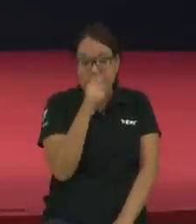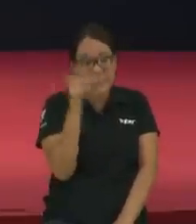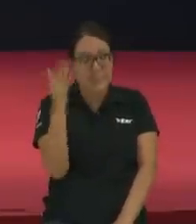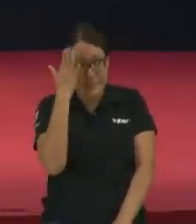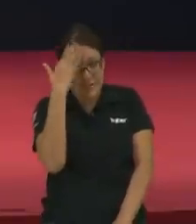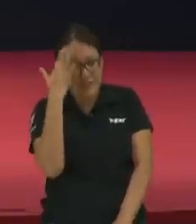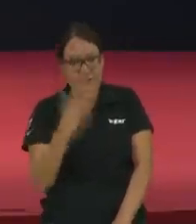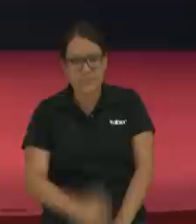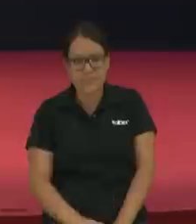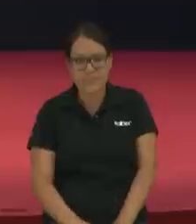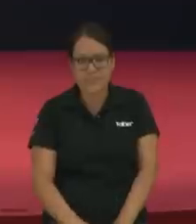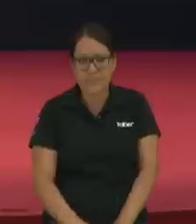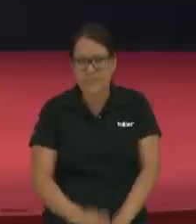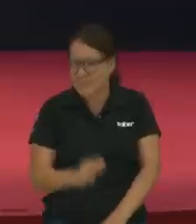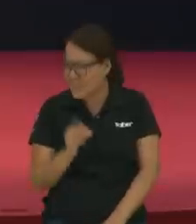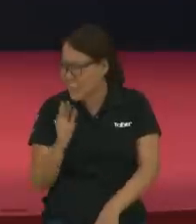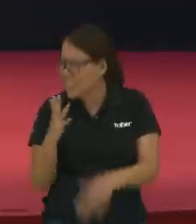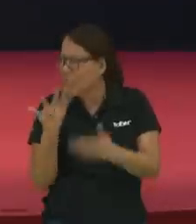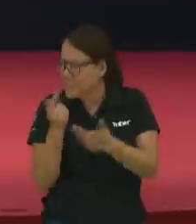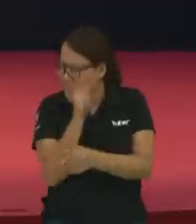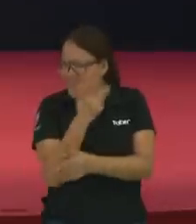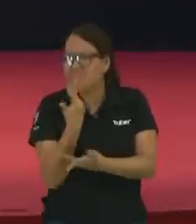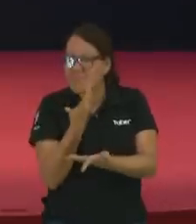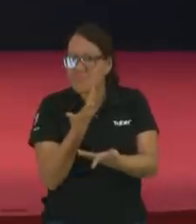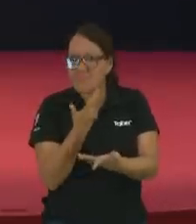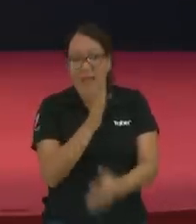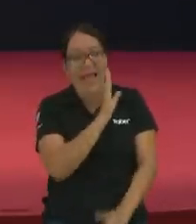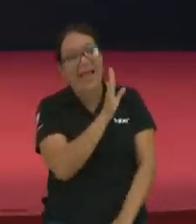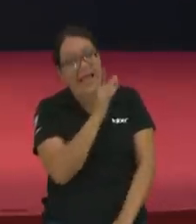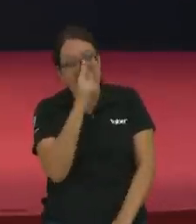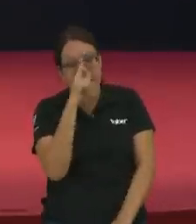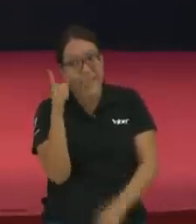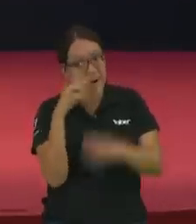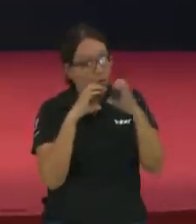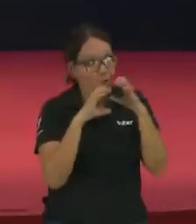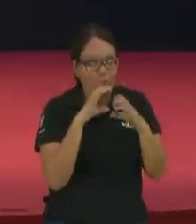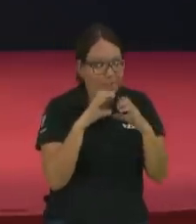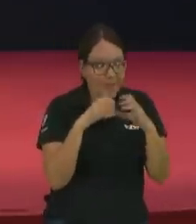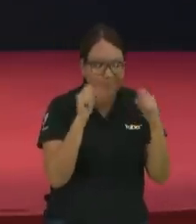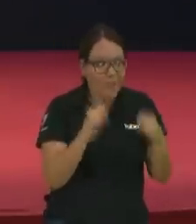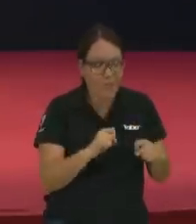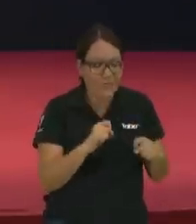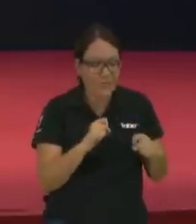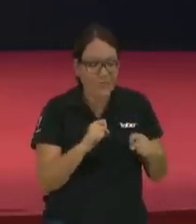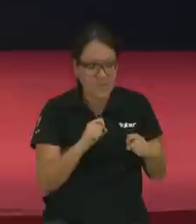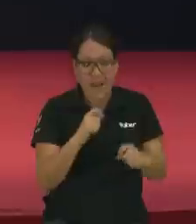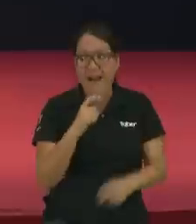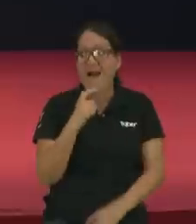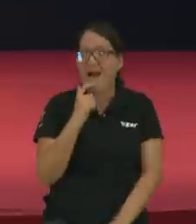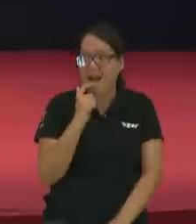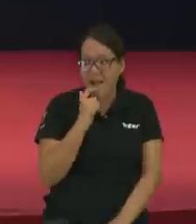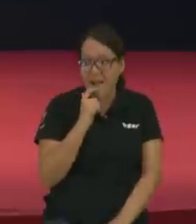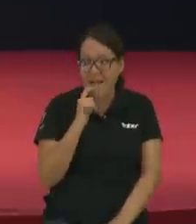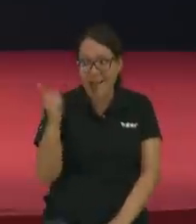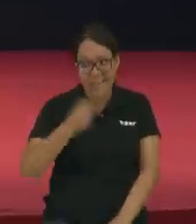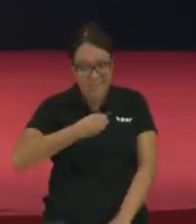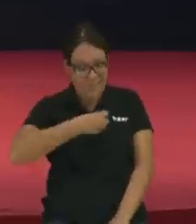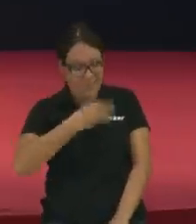dijo entonces no me dice es que no se comunica con la gente me dijo él habla a través de mí